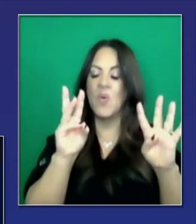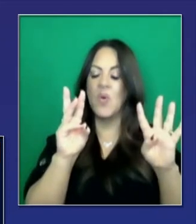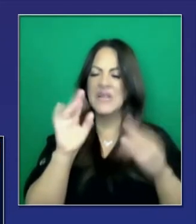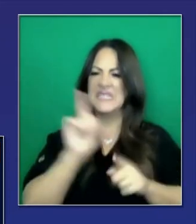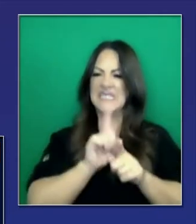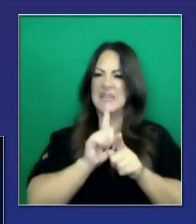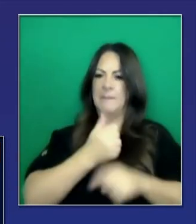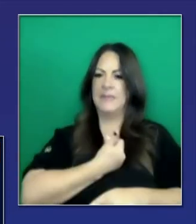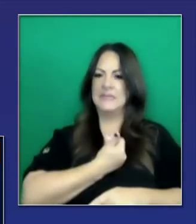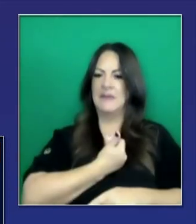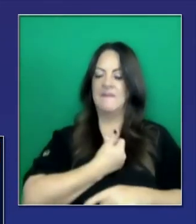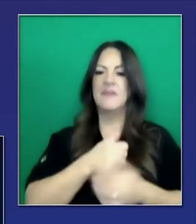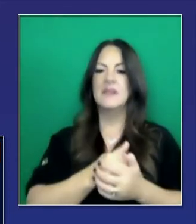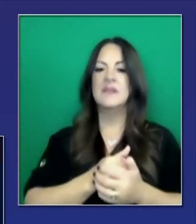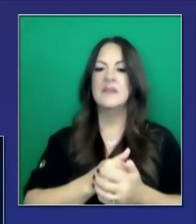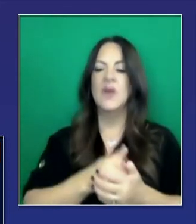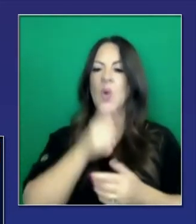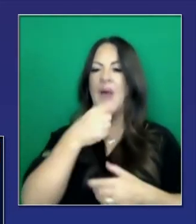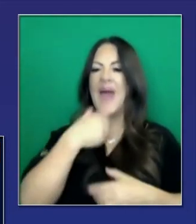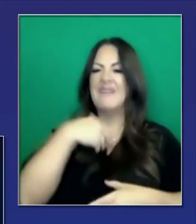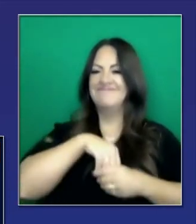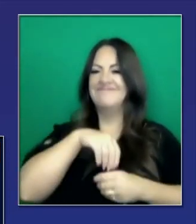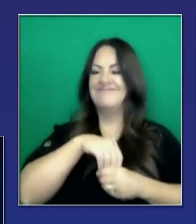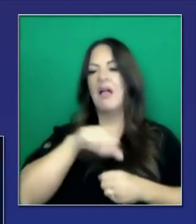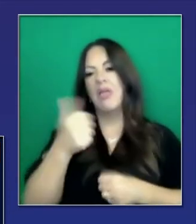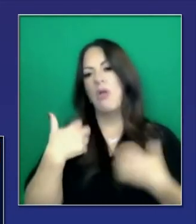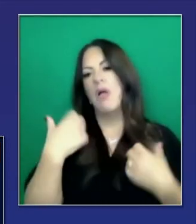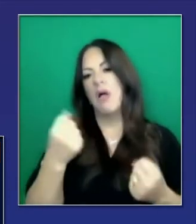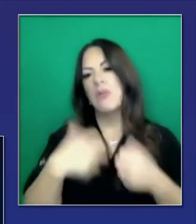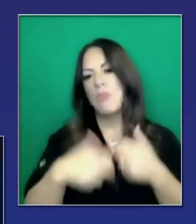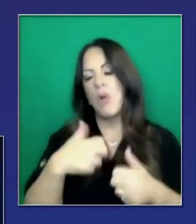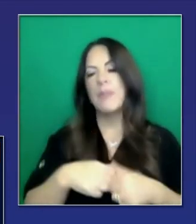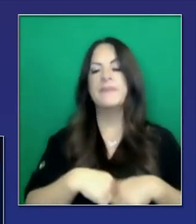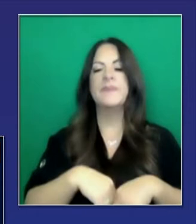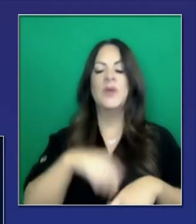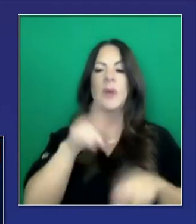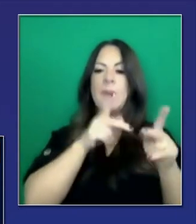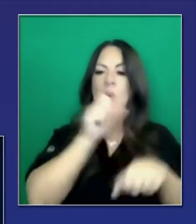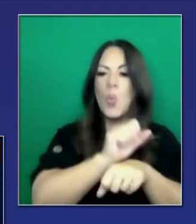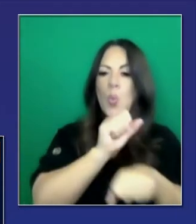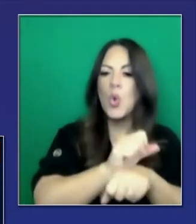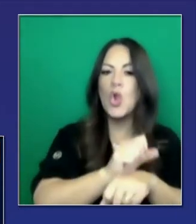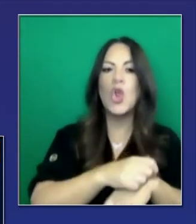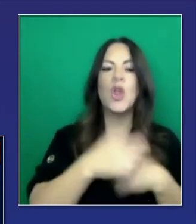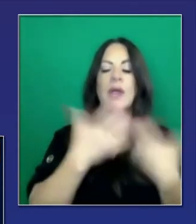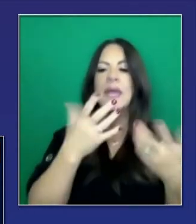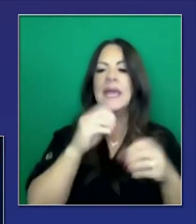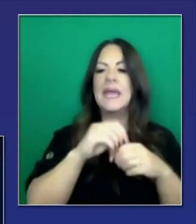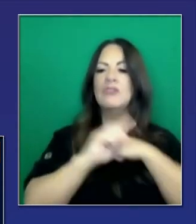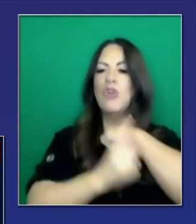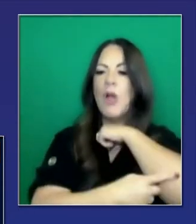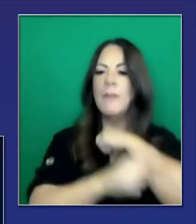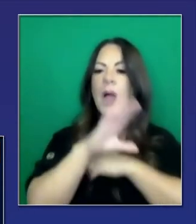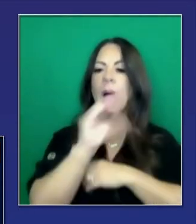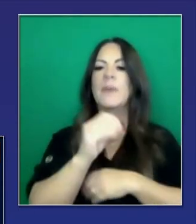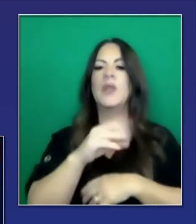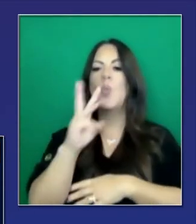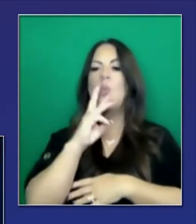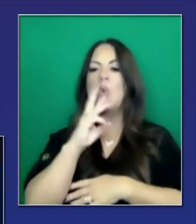Que tienen alguna incapacidad o alguna condición médica anterior, trabajadores en agua, defensa, energía,